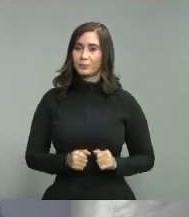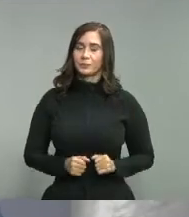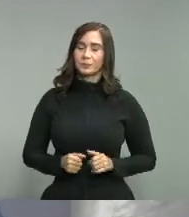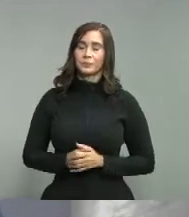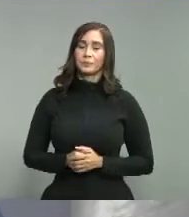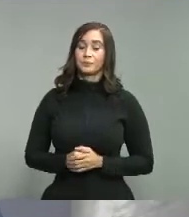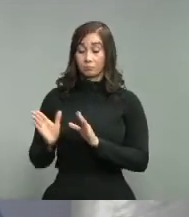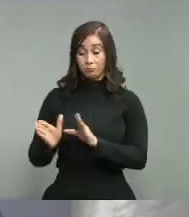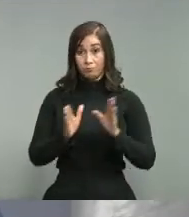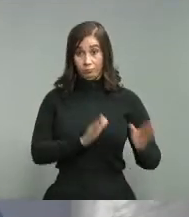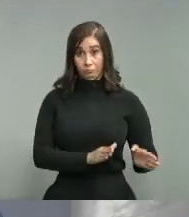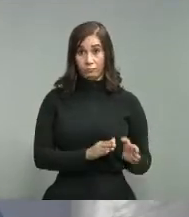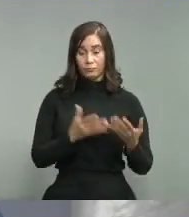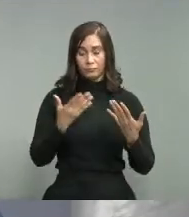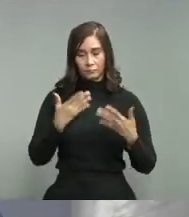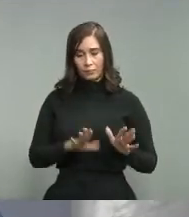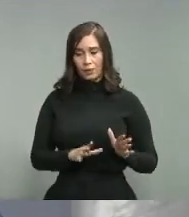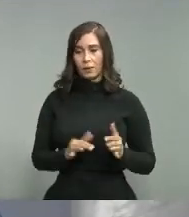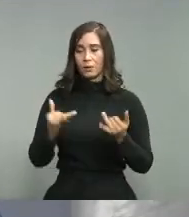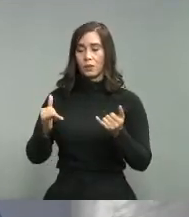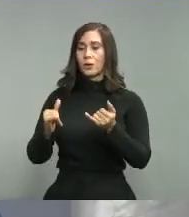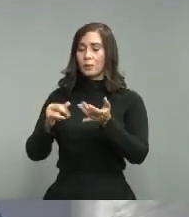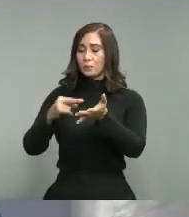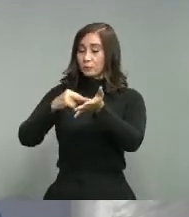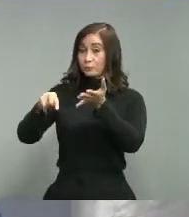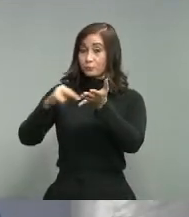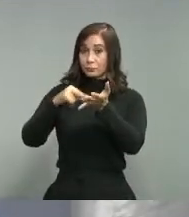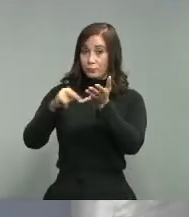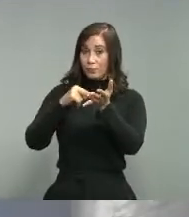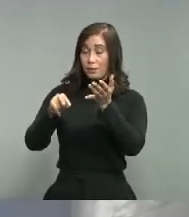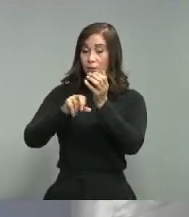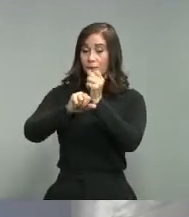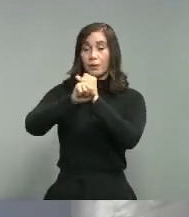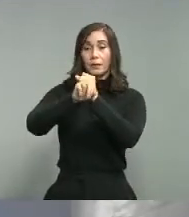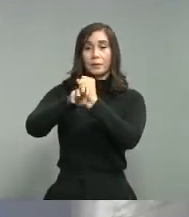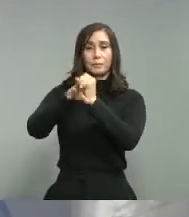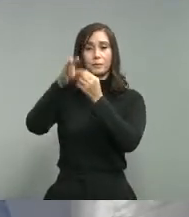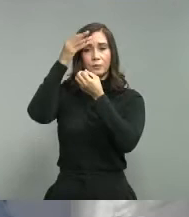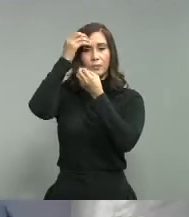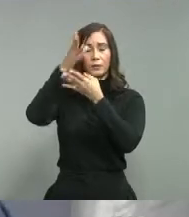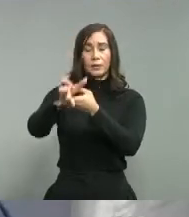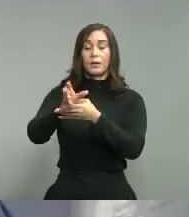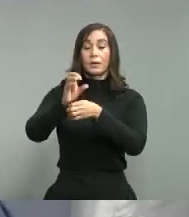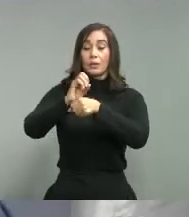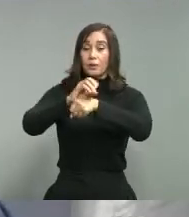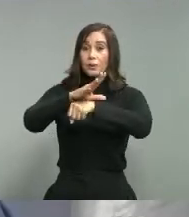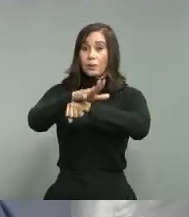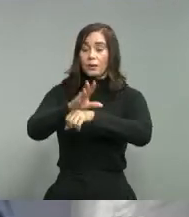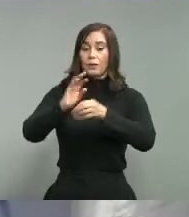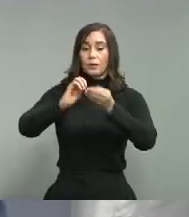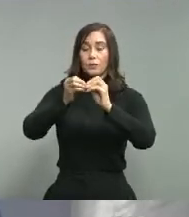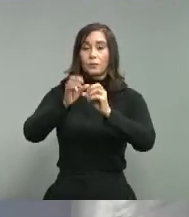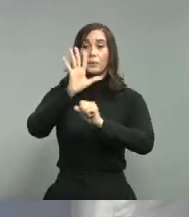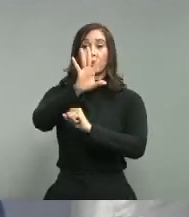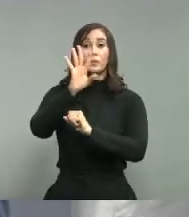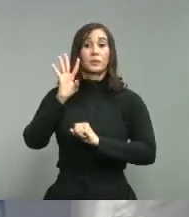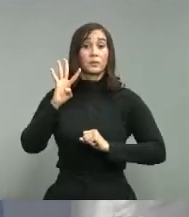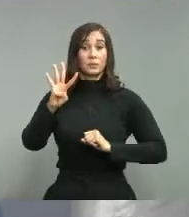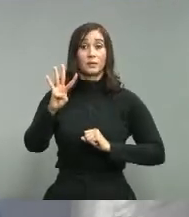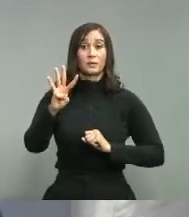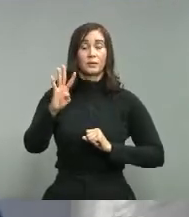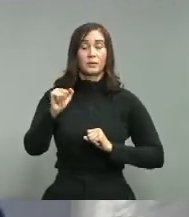Pasamos igualmente a dar lectura al Boletín Epidemiológico Número 54